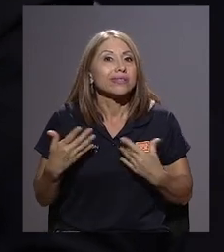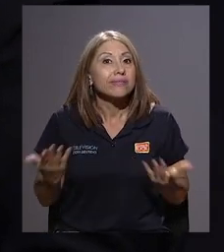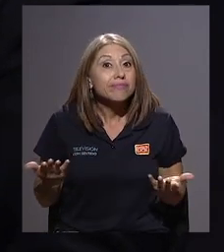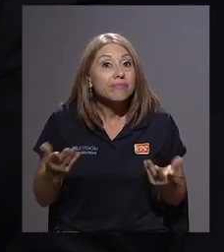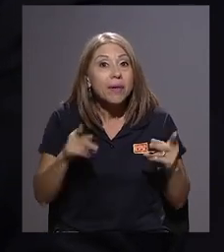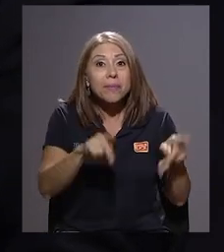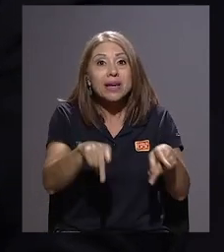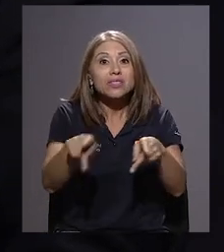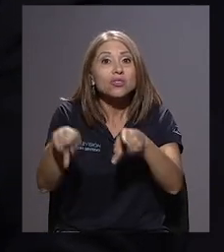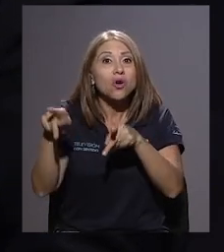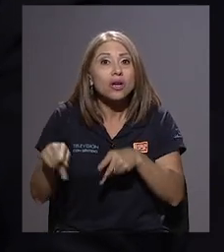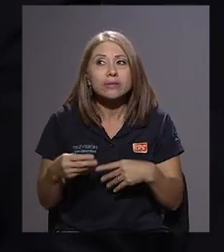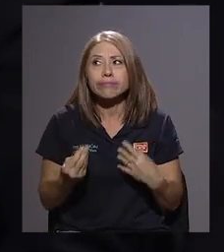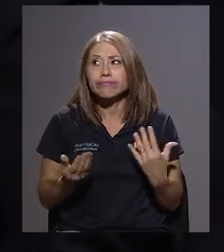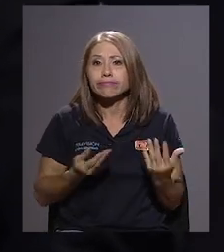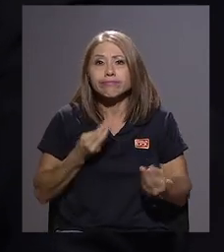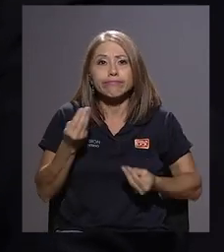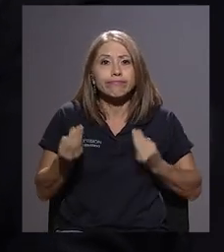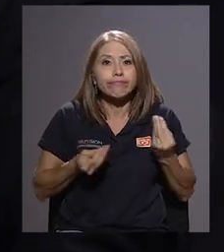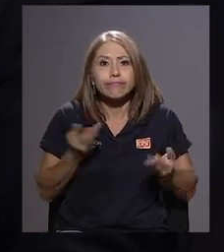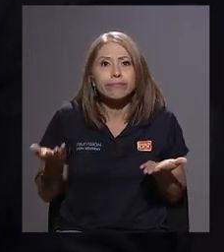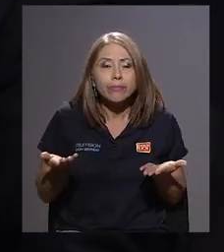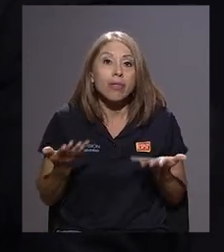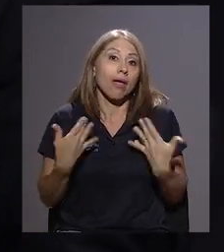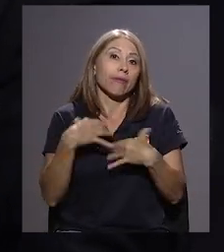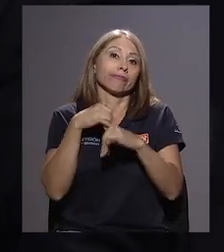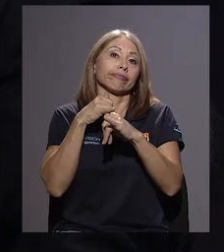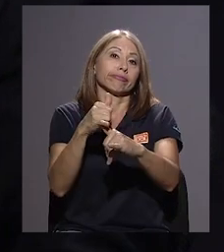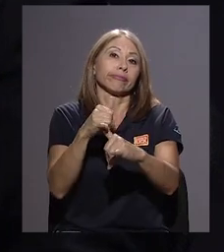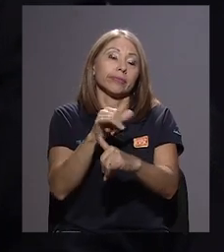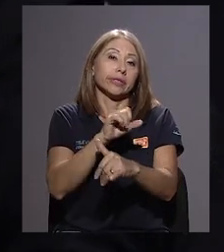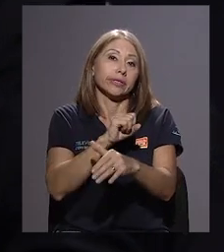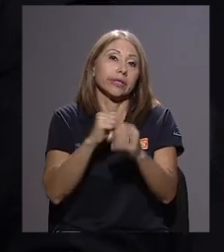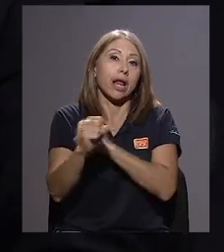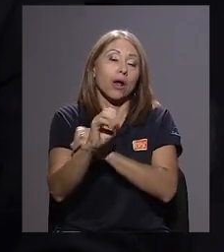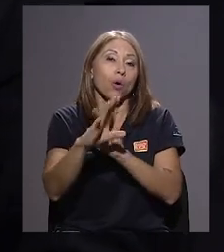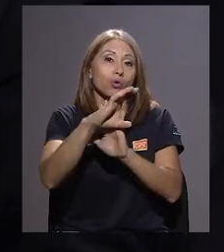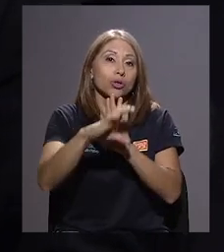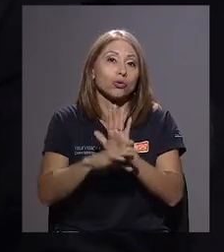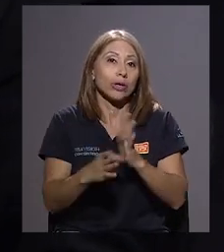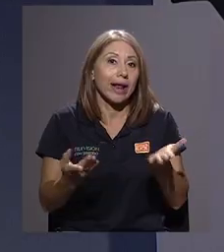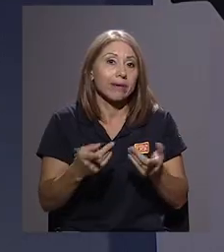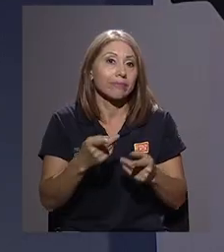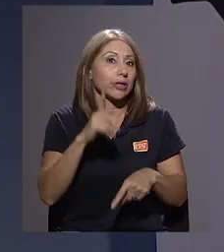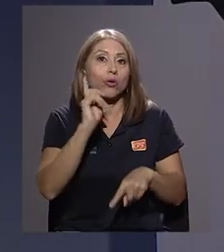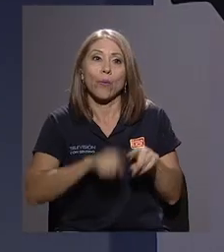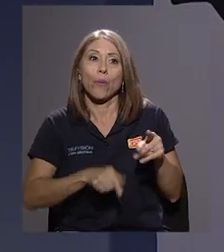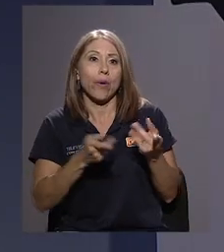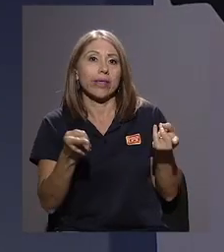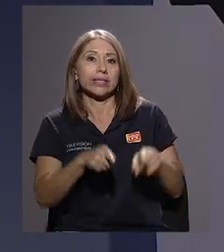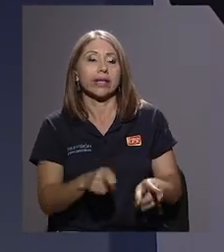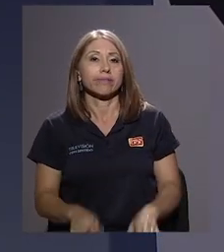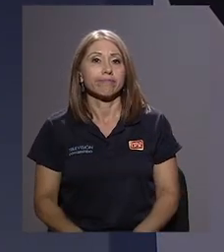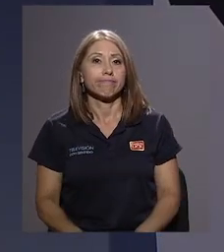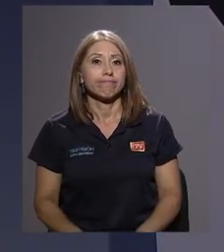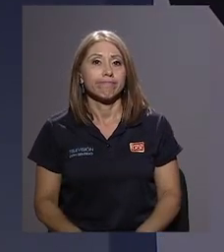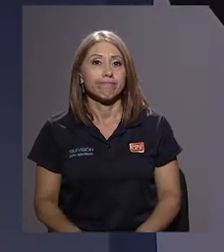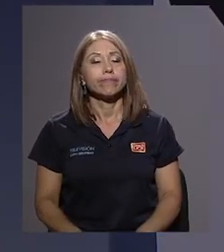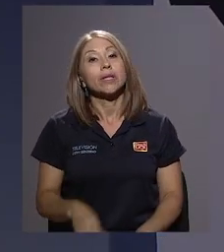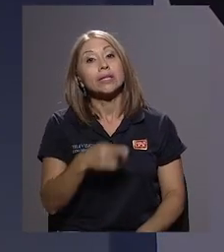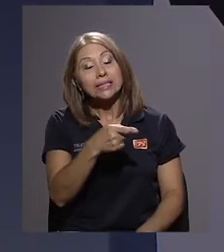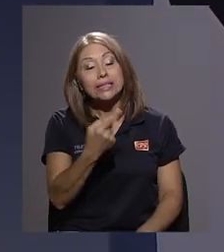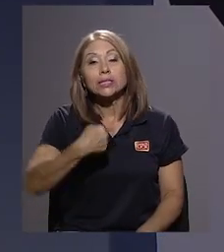es lo que le queda a las personas? De ahí, ir a la sala constitucional. Eso no puede ser. Me voy con eso que dice Jimmy.